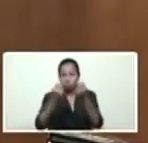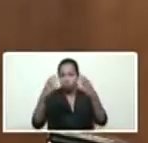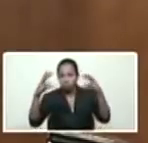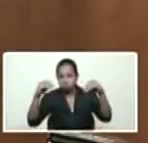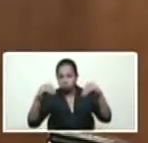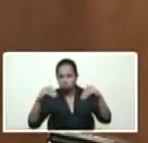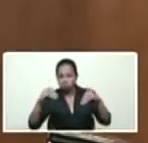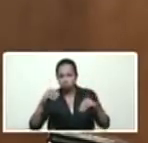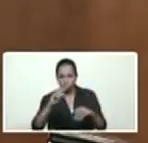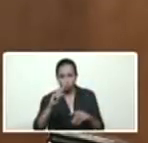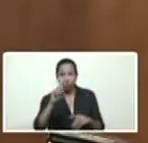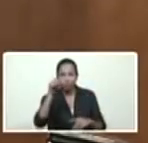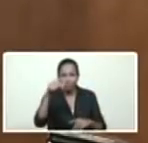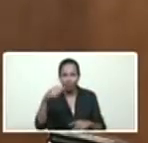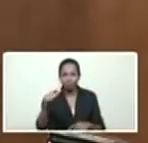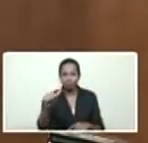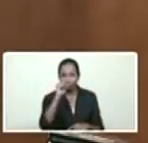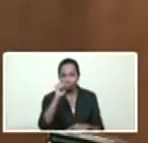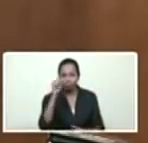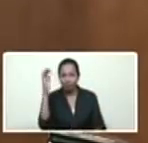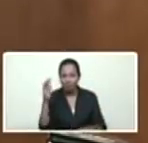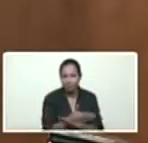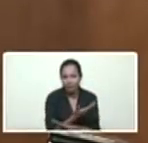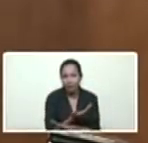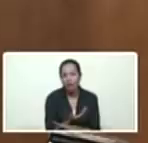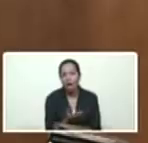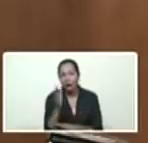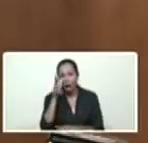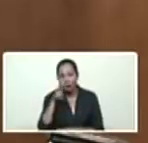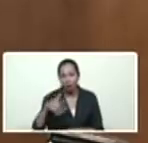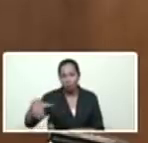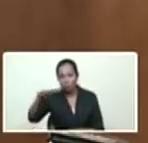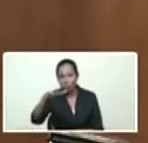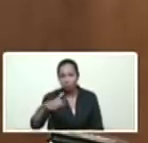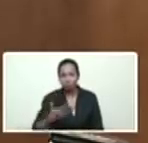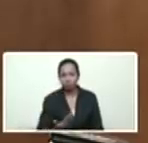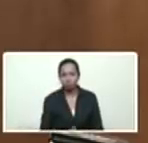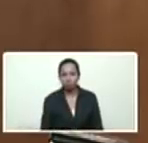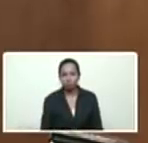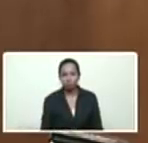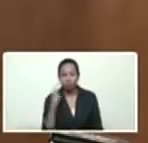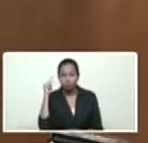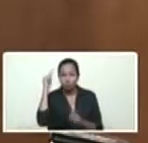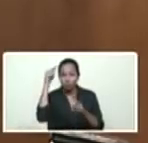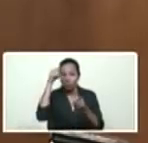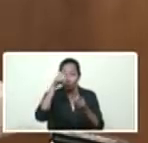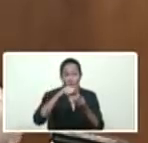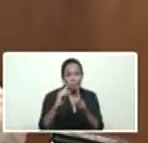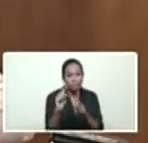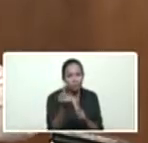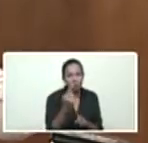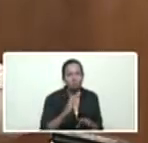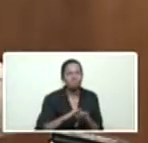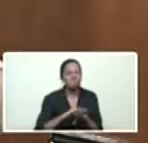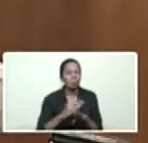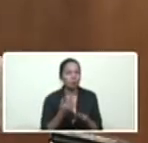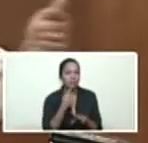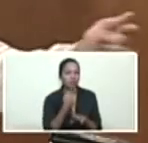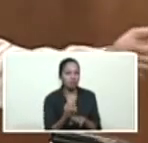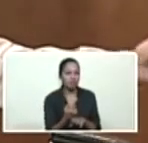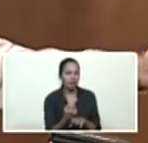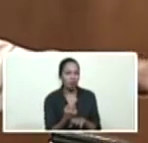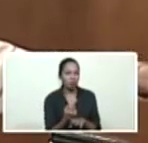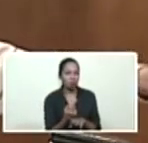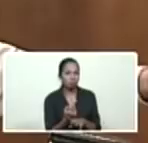agua al pueblo, quitarle el agua al pueblo, ese es un objetivo primordial, porque se lo dijeron, lo dijeron, lo